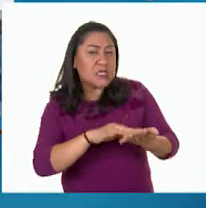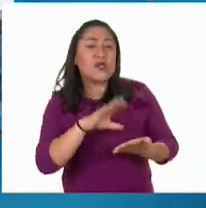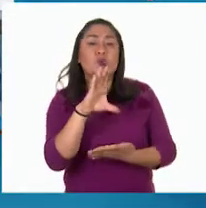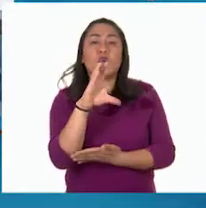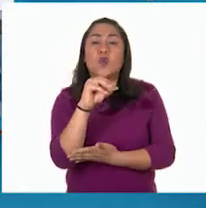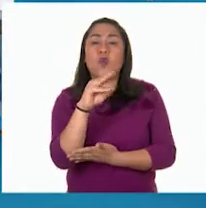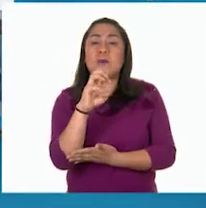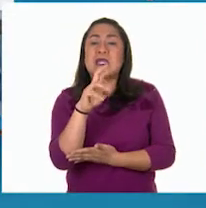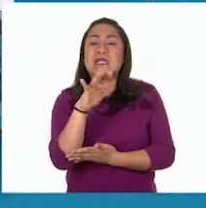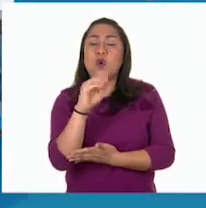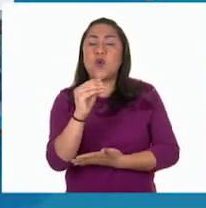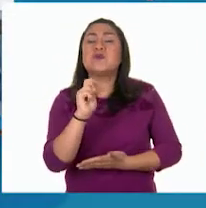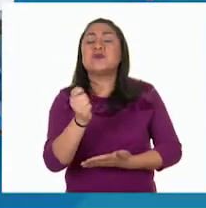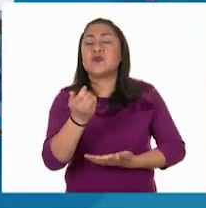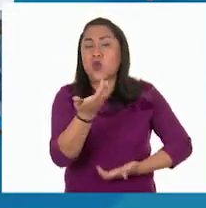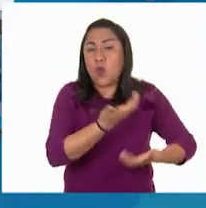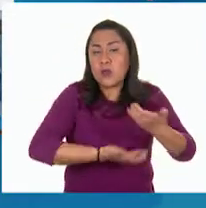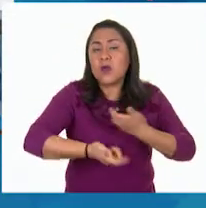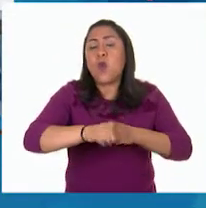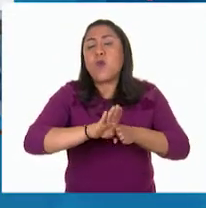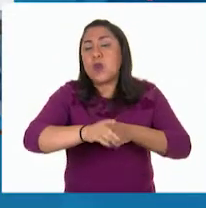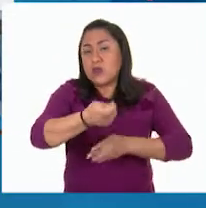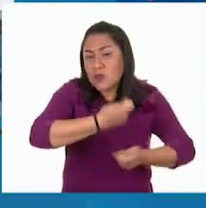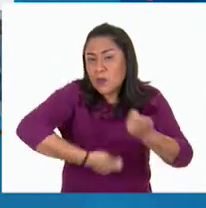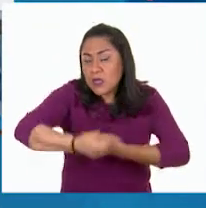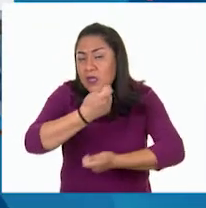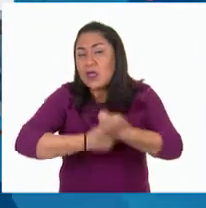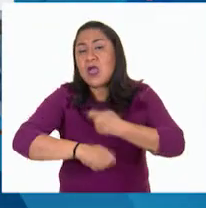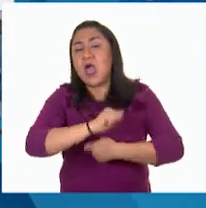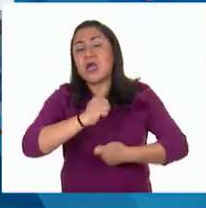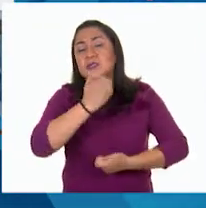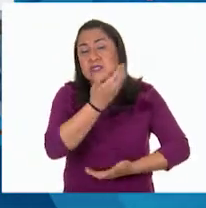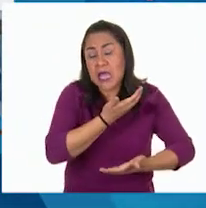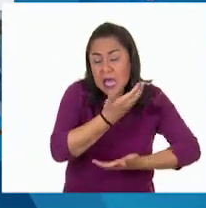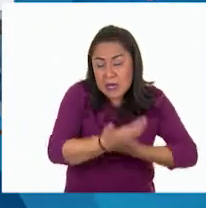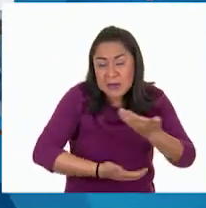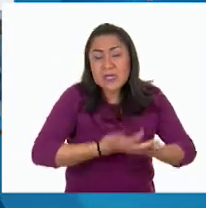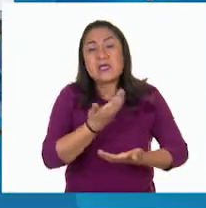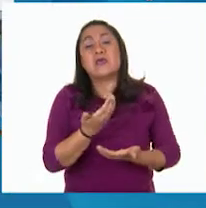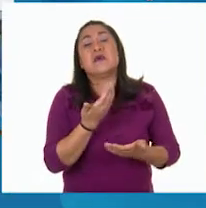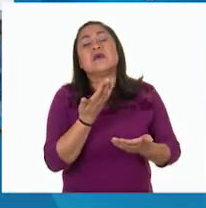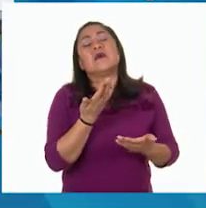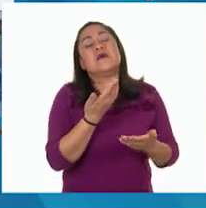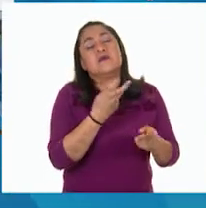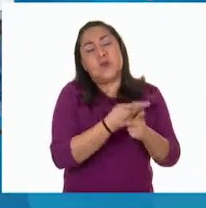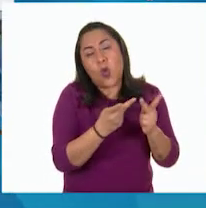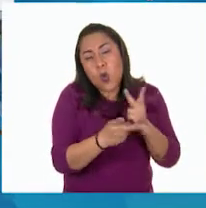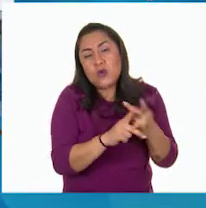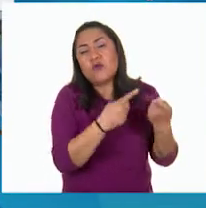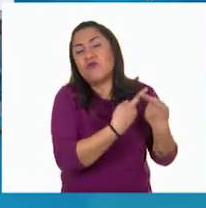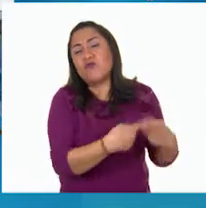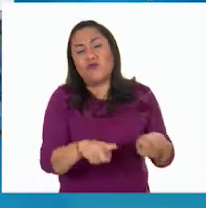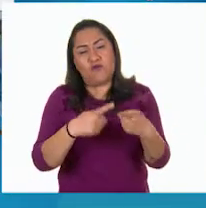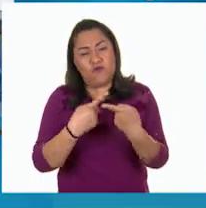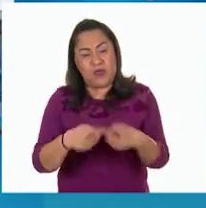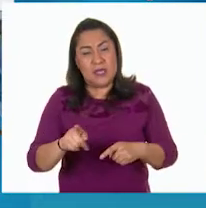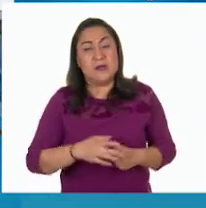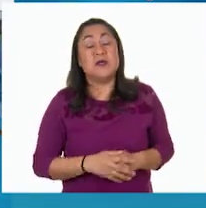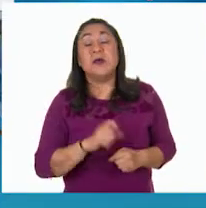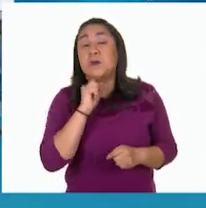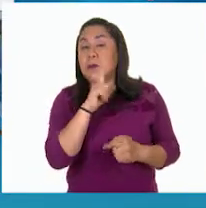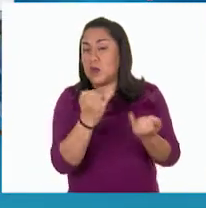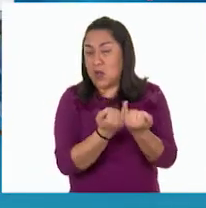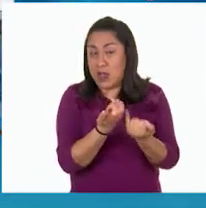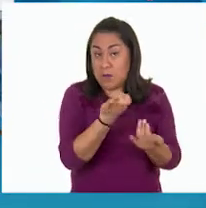es el intercambio de bienes y servicios entre varias partes a cambio de bienes y servicios diferentes, de igual